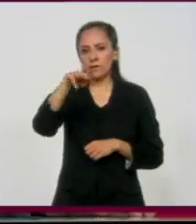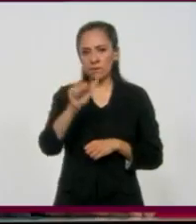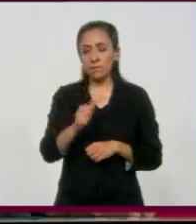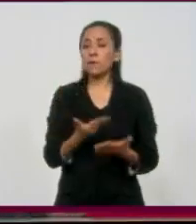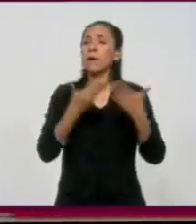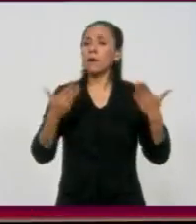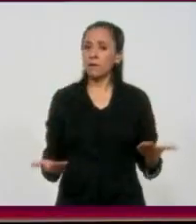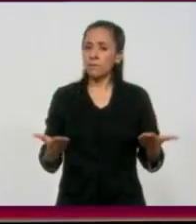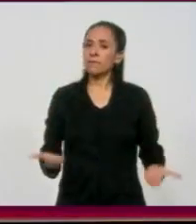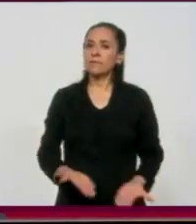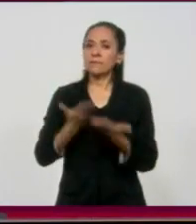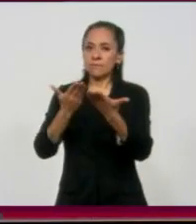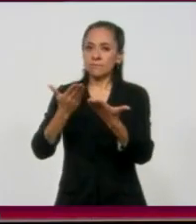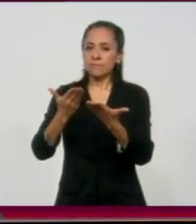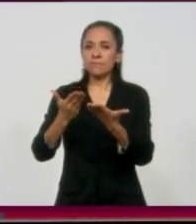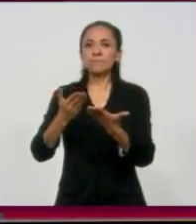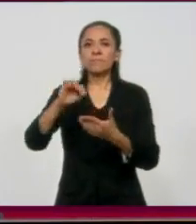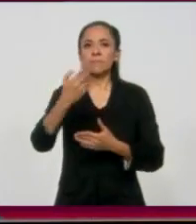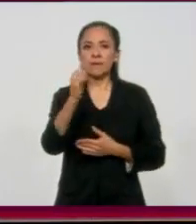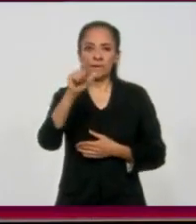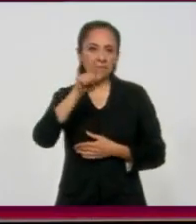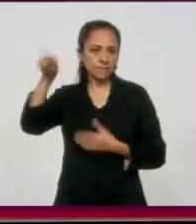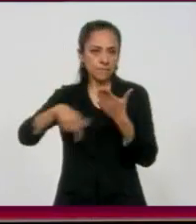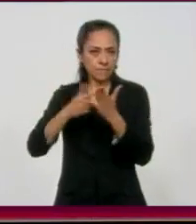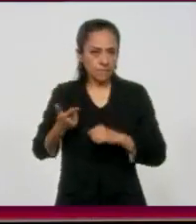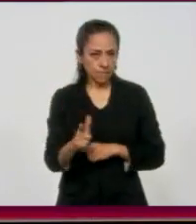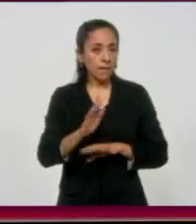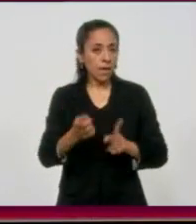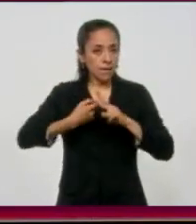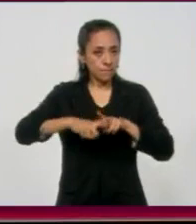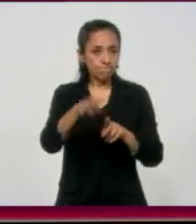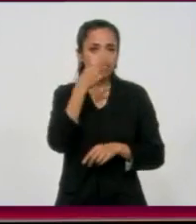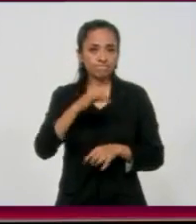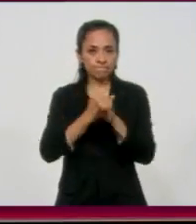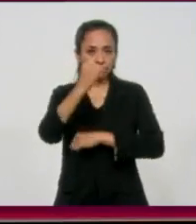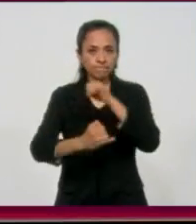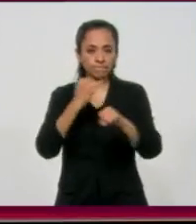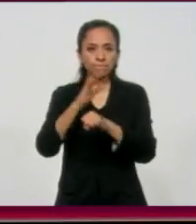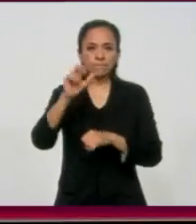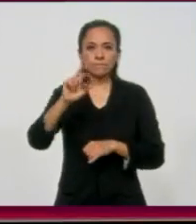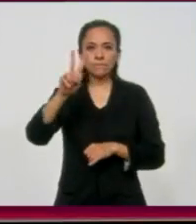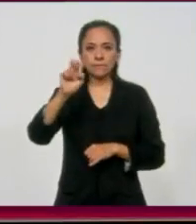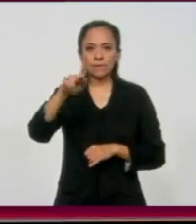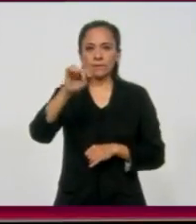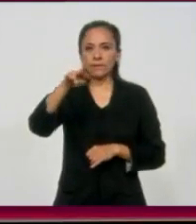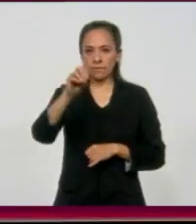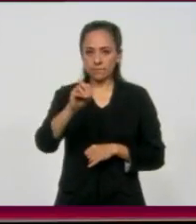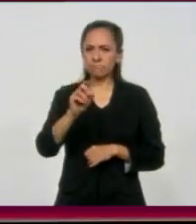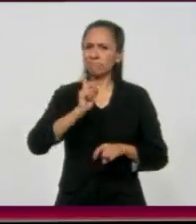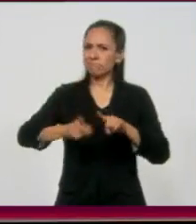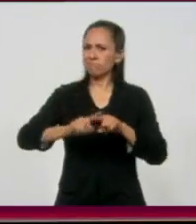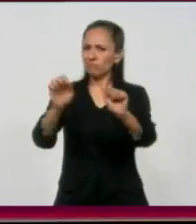Ahora vamos con Miguel de la Cruz a Guanajuato, porque ya inició el Festival Internacional Cervantino. Muchos de los